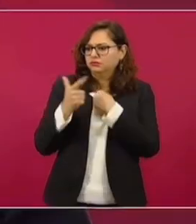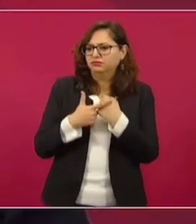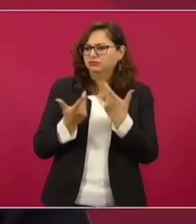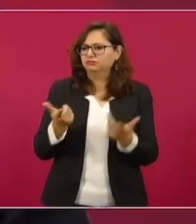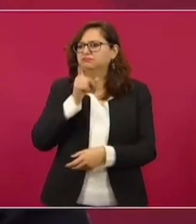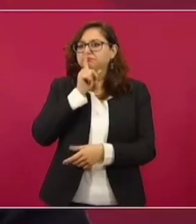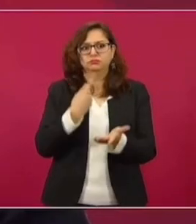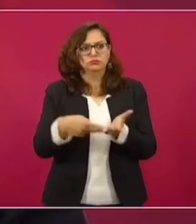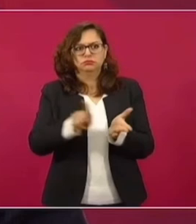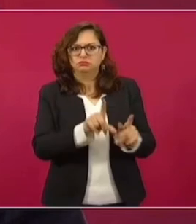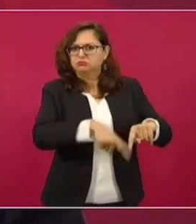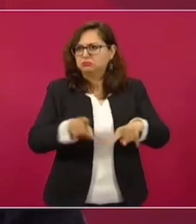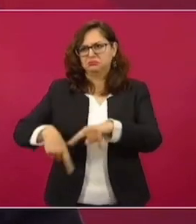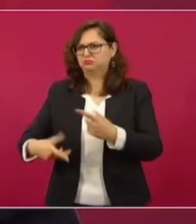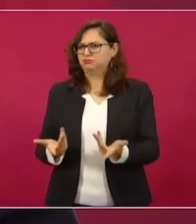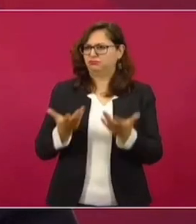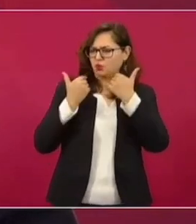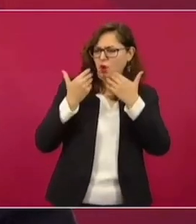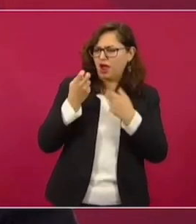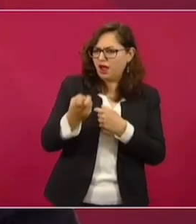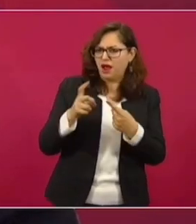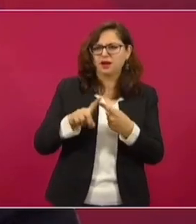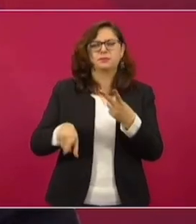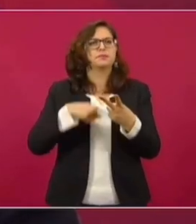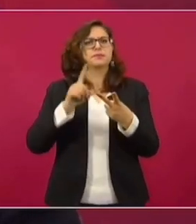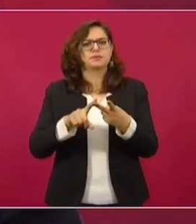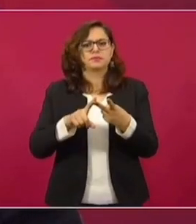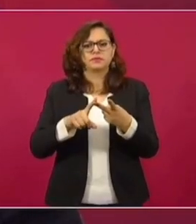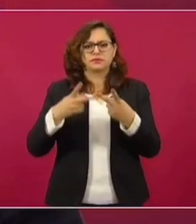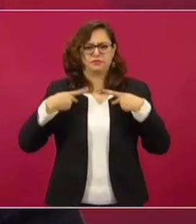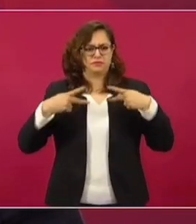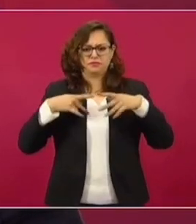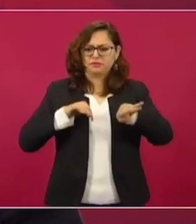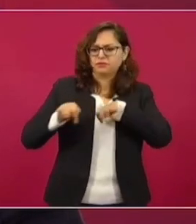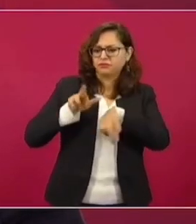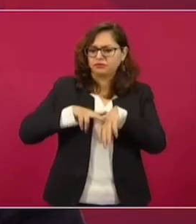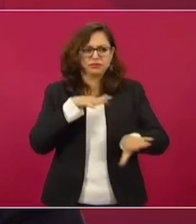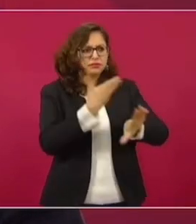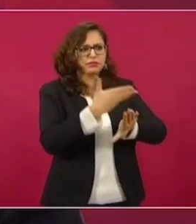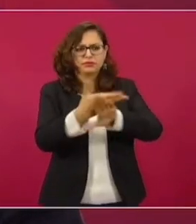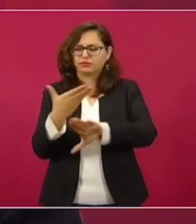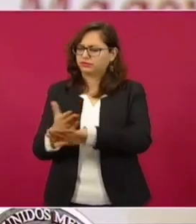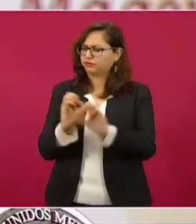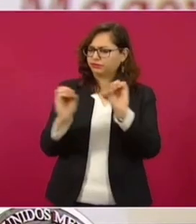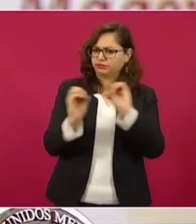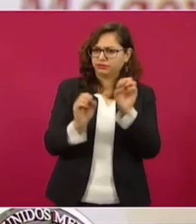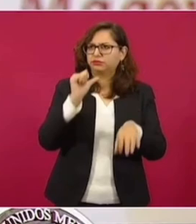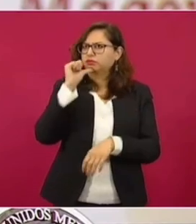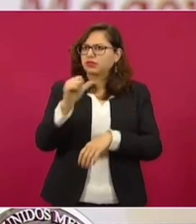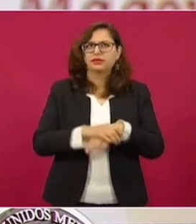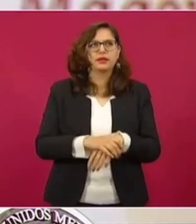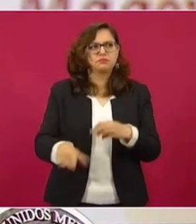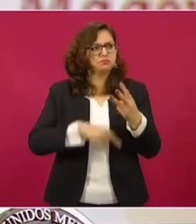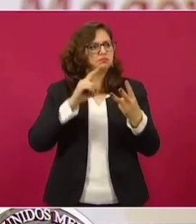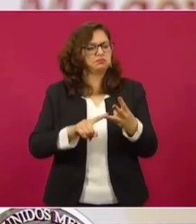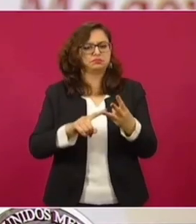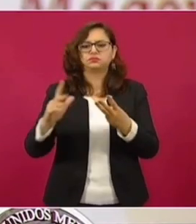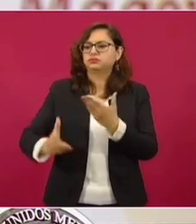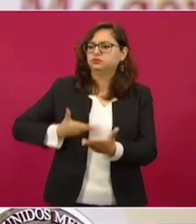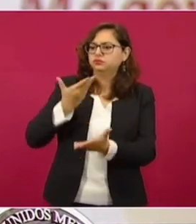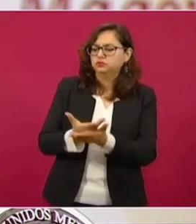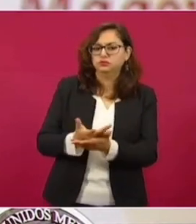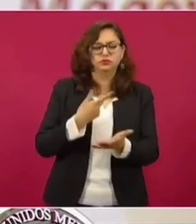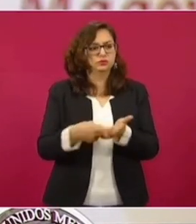al número de plazas, no afectan al personal, a los trabajadores del instituto, no se propone ninguna